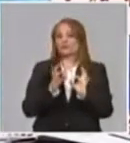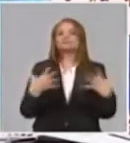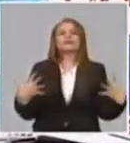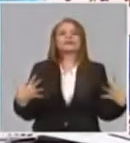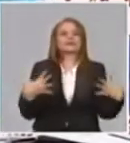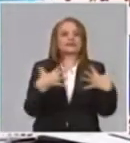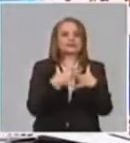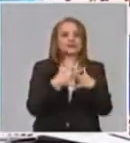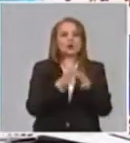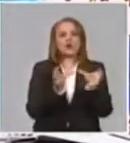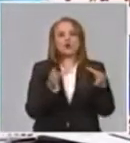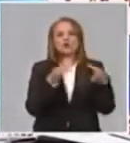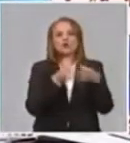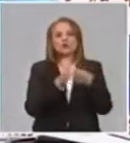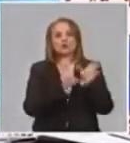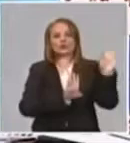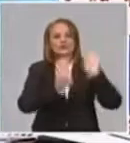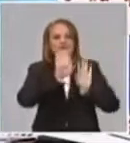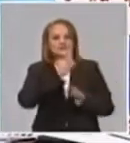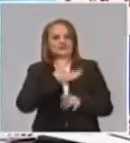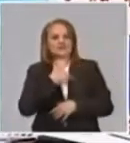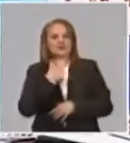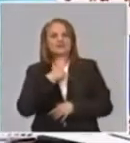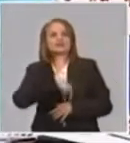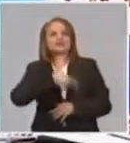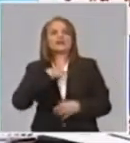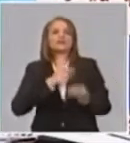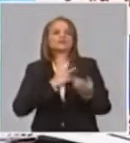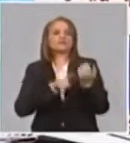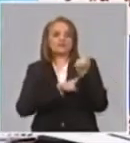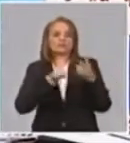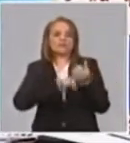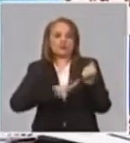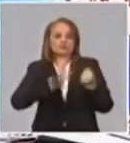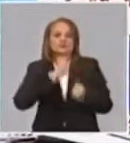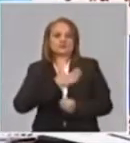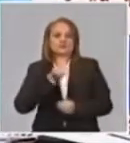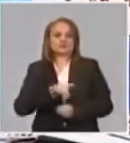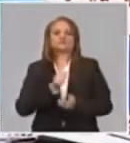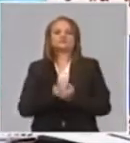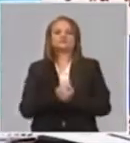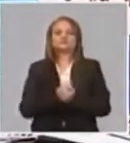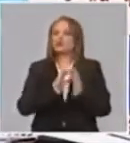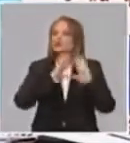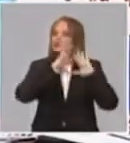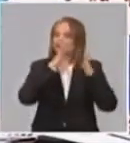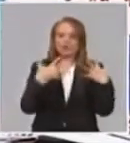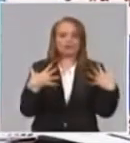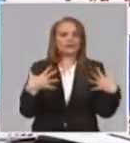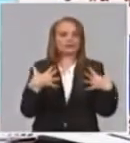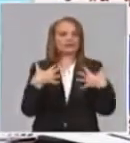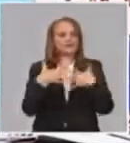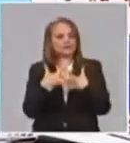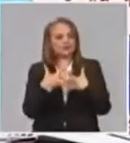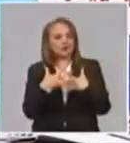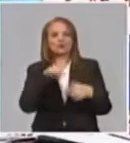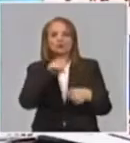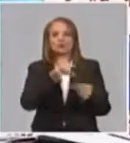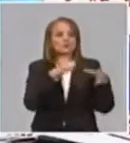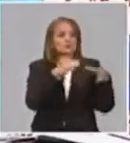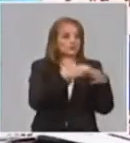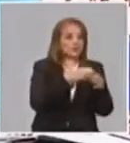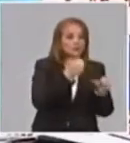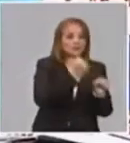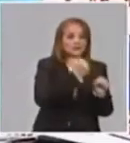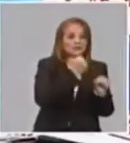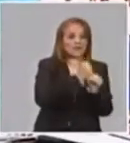defensa provincial. O sea, no se hace nada que no se haya conciliado, que no se haya evaluado, con acercamiento sucesivo, porque no se trata